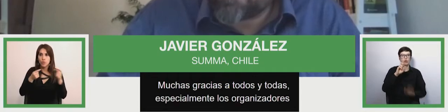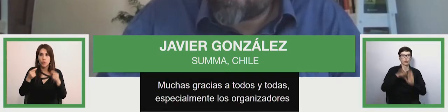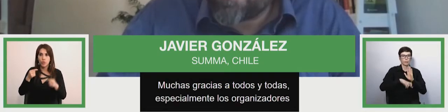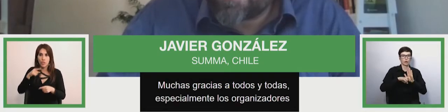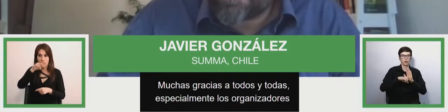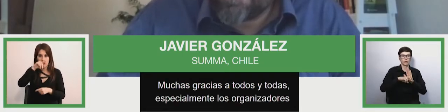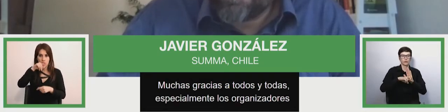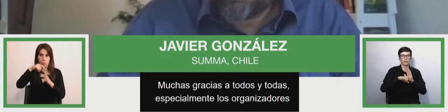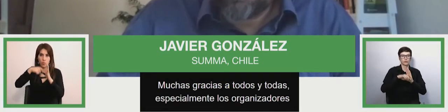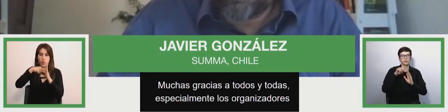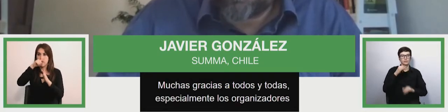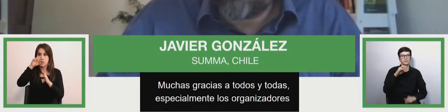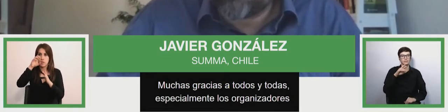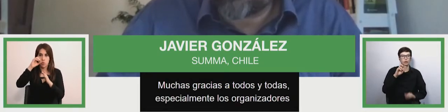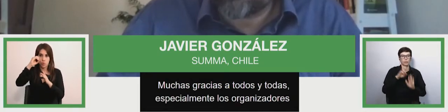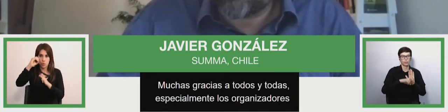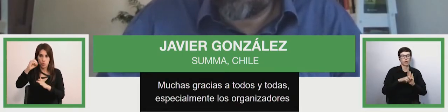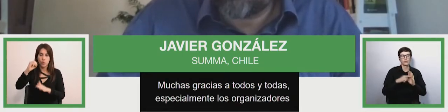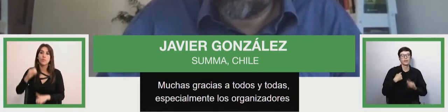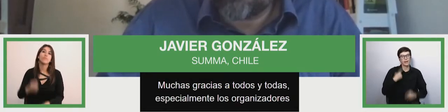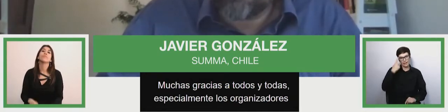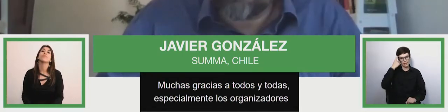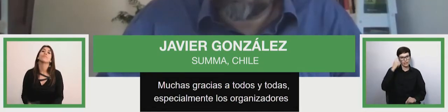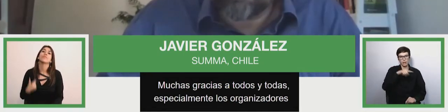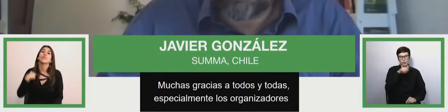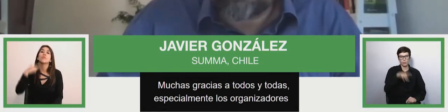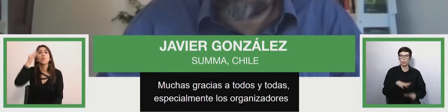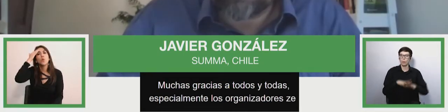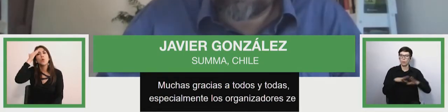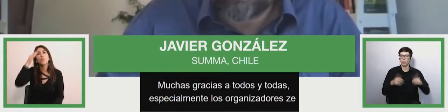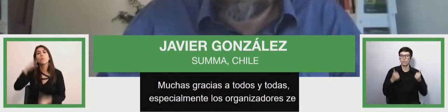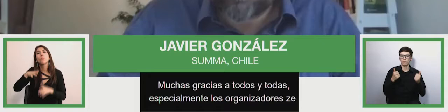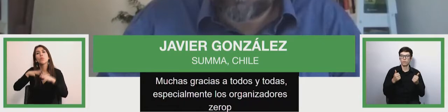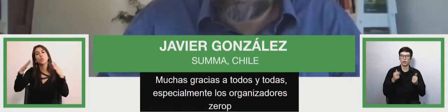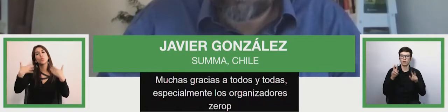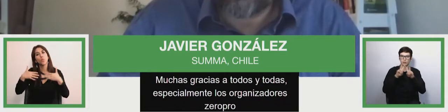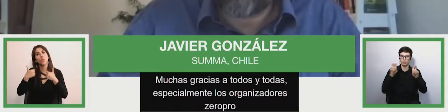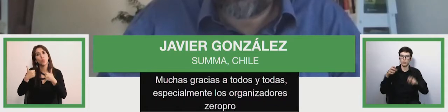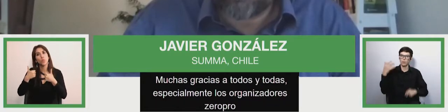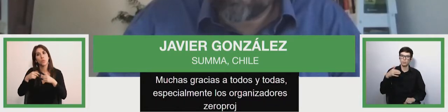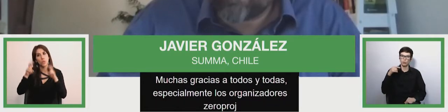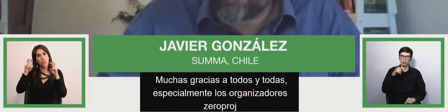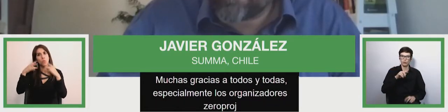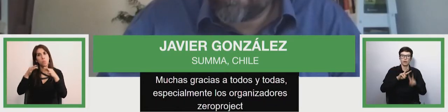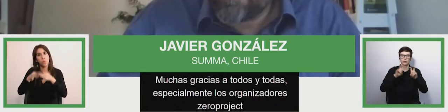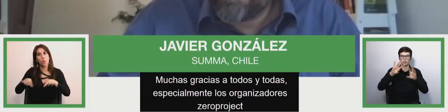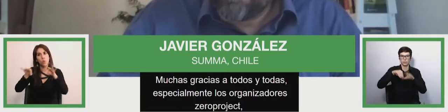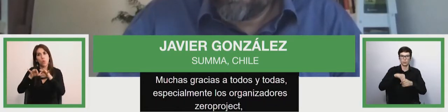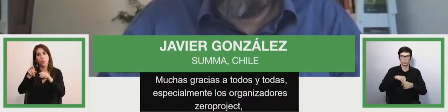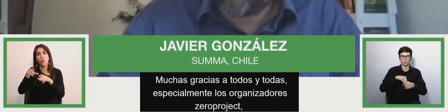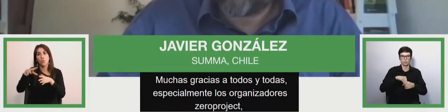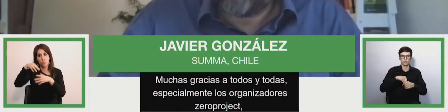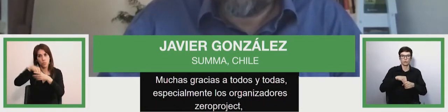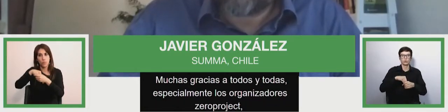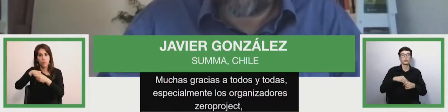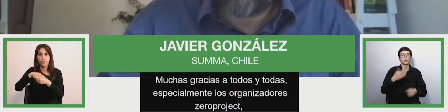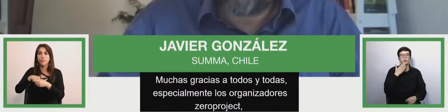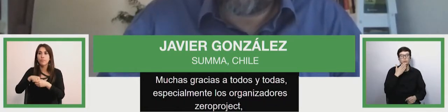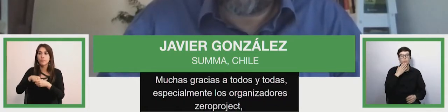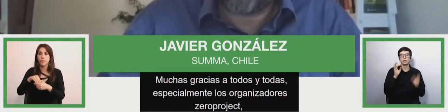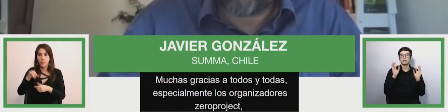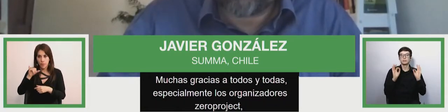el CERO Project, creemos que es un tema fundamental, el tema de la inclusión, especialmente